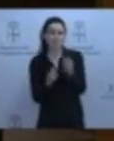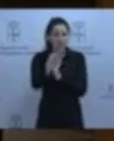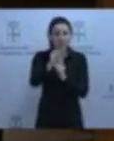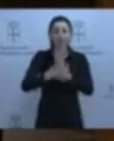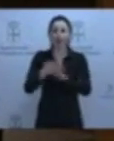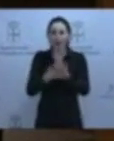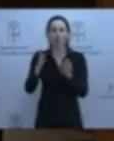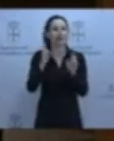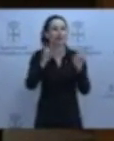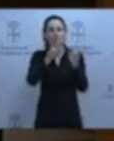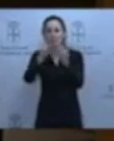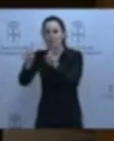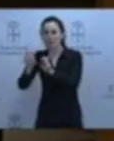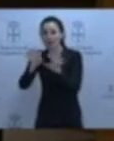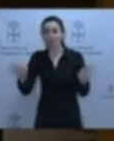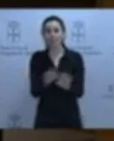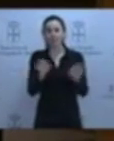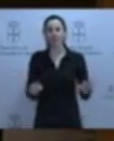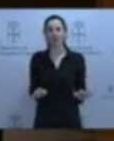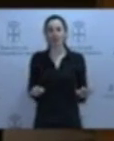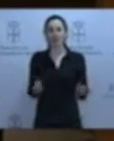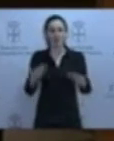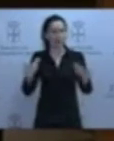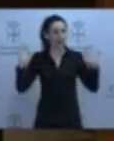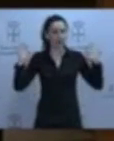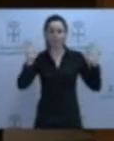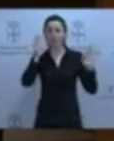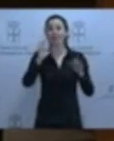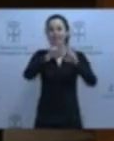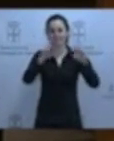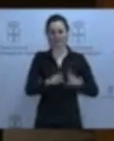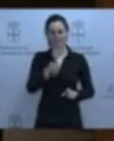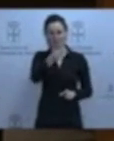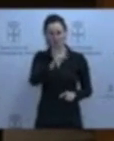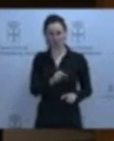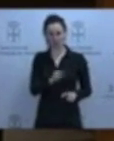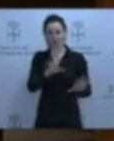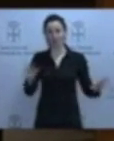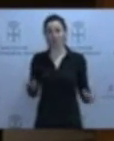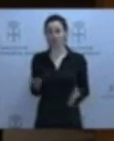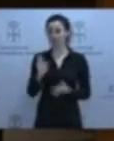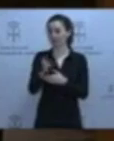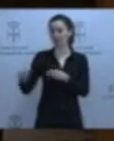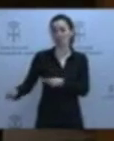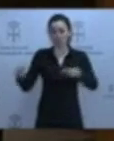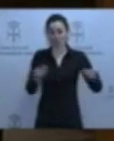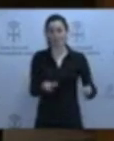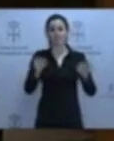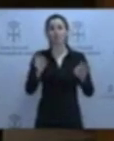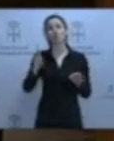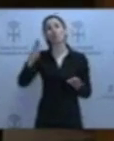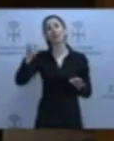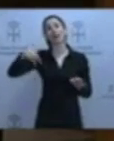dilemas, pasan en un segundo plano los dilemas de los 12 empresarios ya asturianos que aparecen en los documentos del gabinete panameño